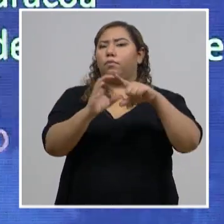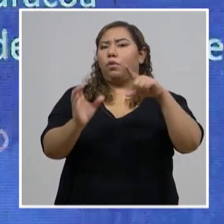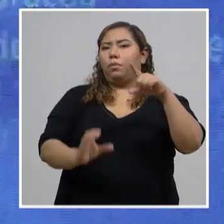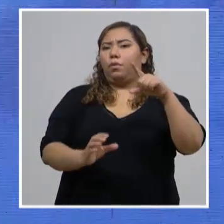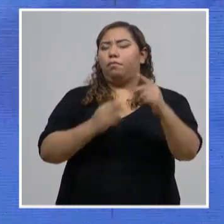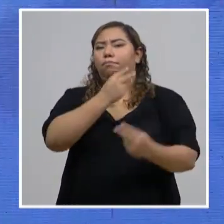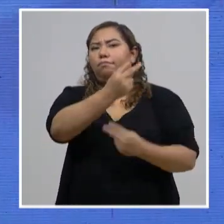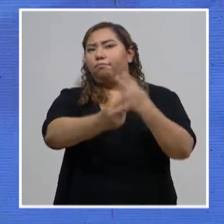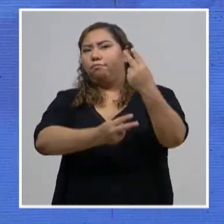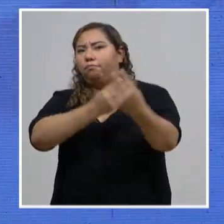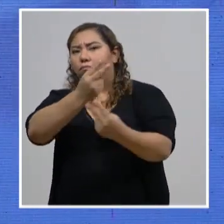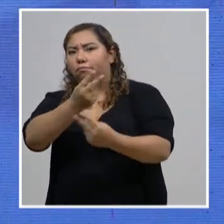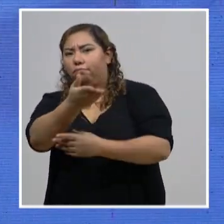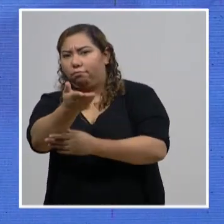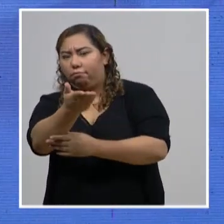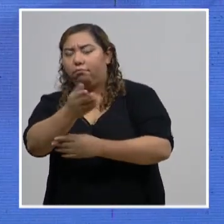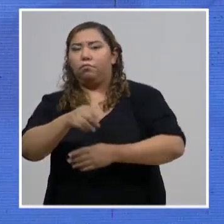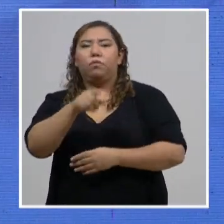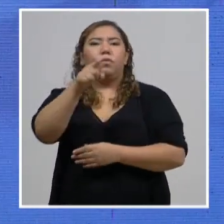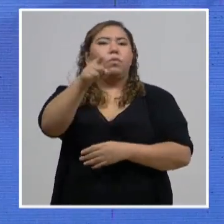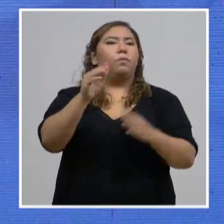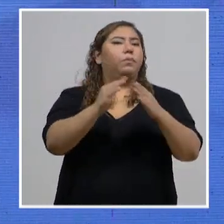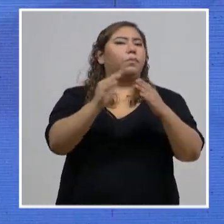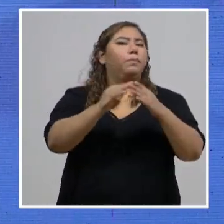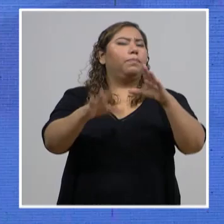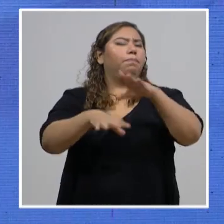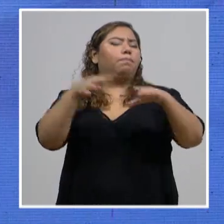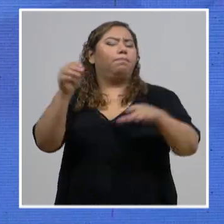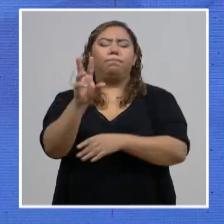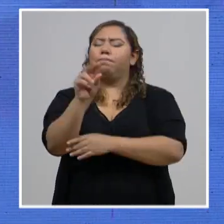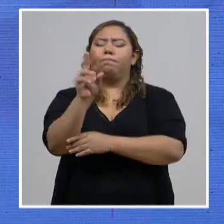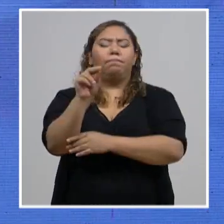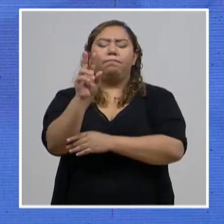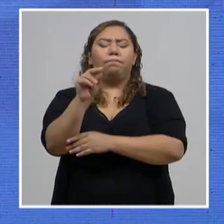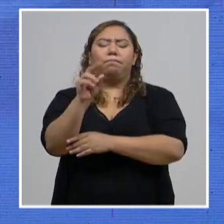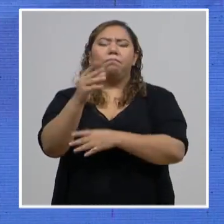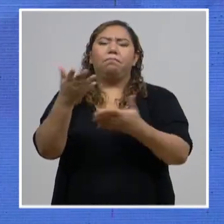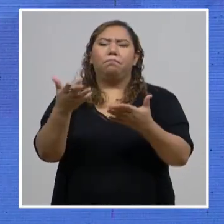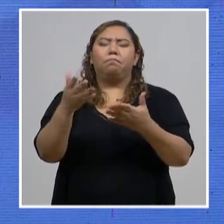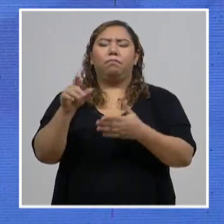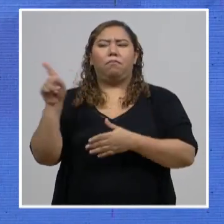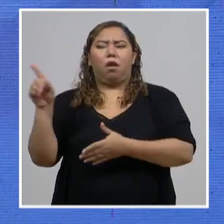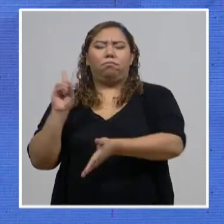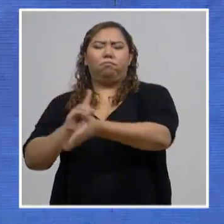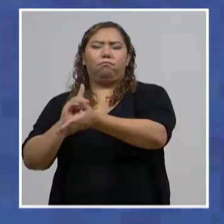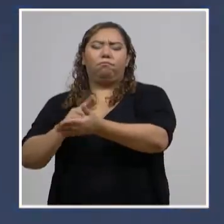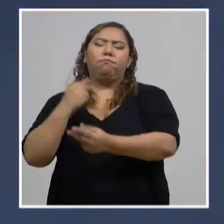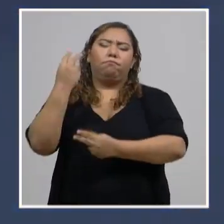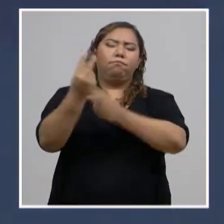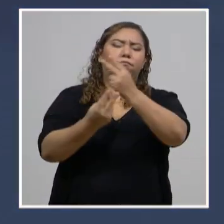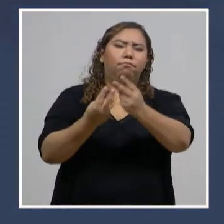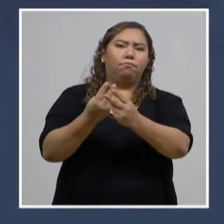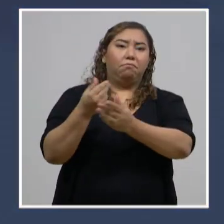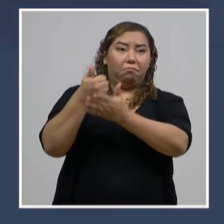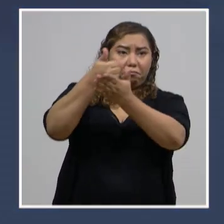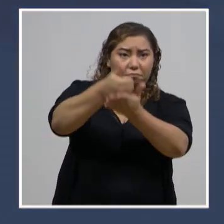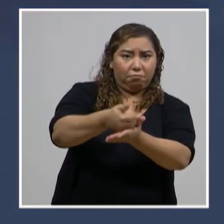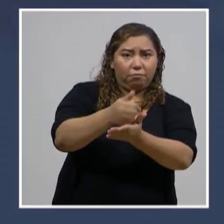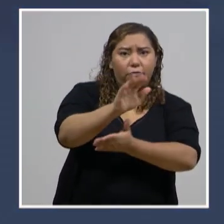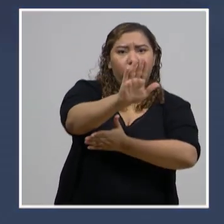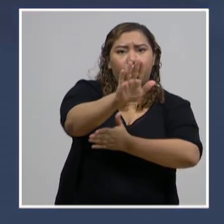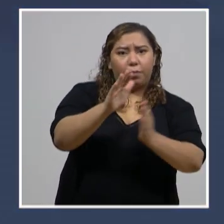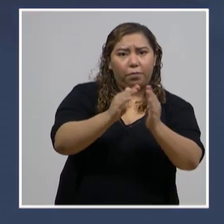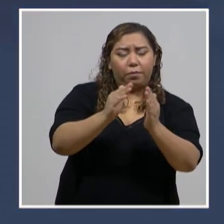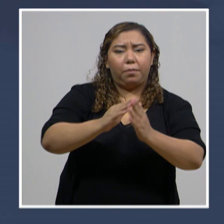COVID-19, para que usted no salga de su vivienda y los médicos puedan atenderle en su barrio y colonia. Y las cifras para este día,